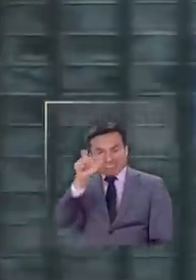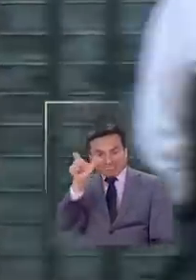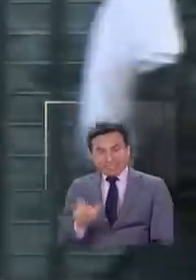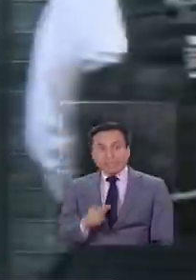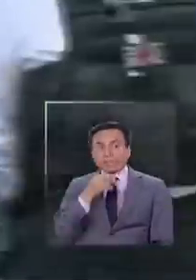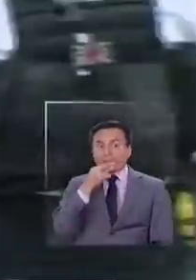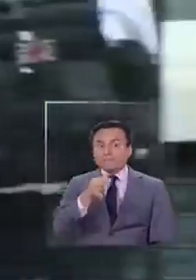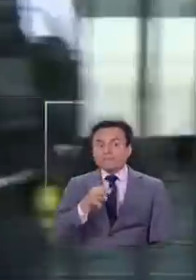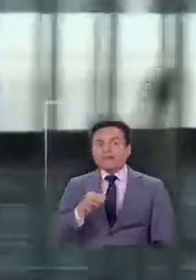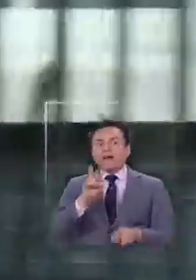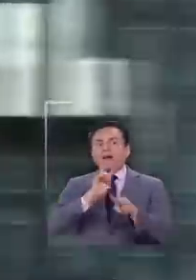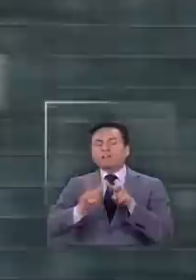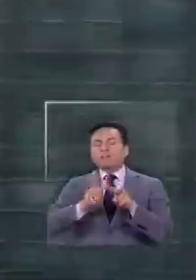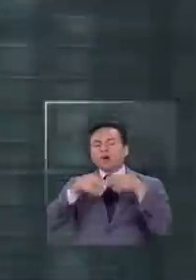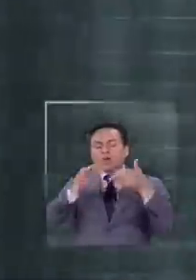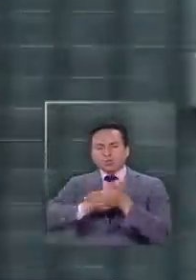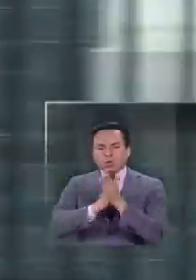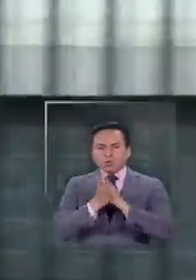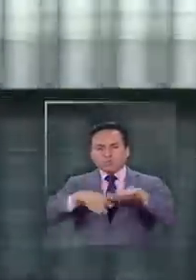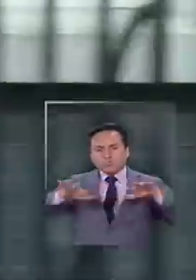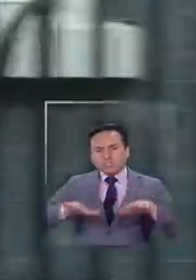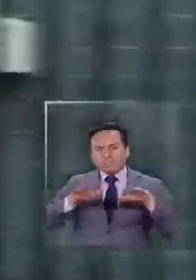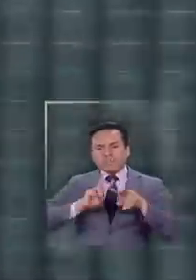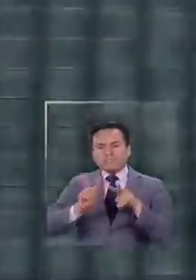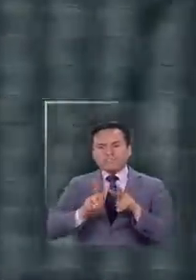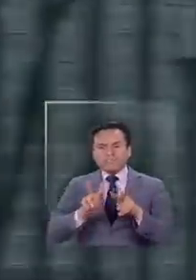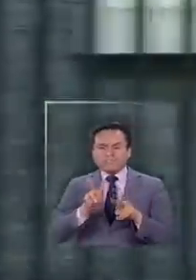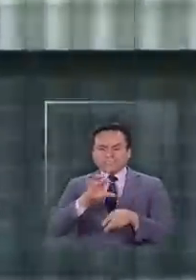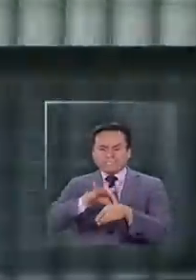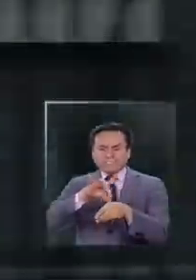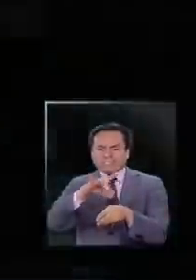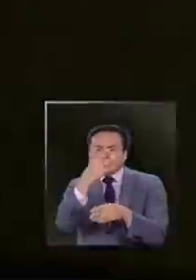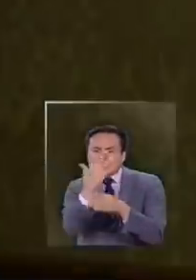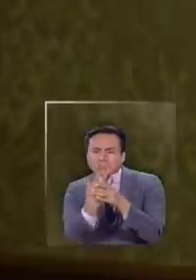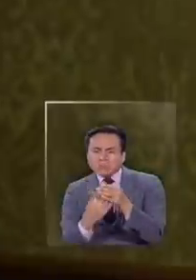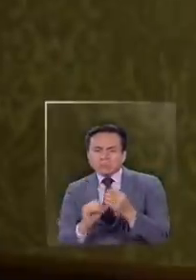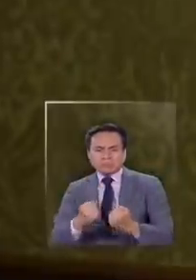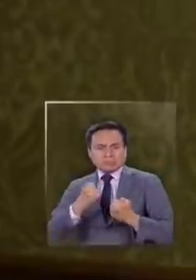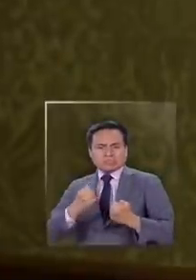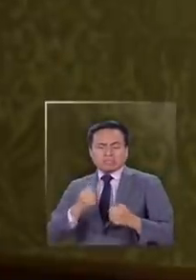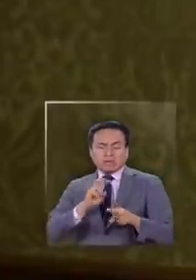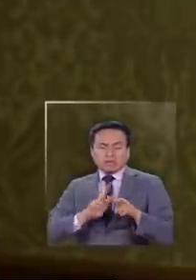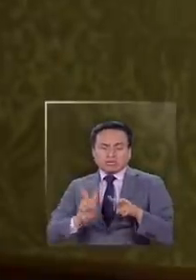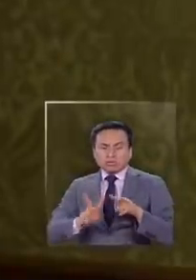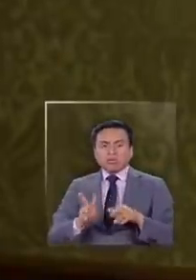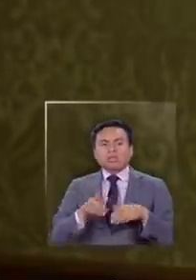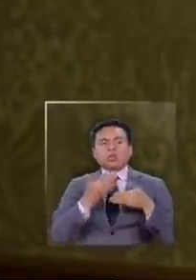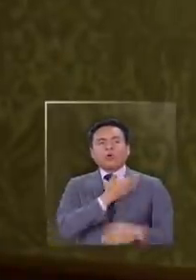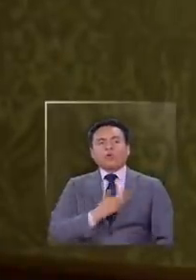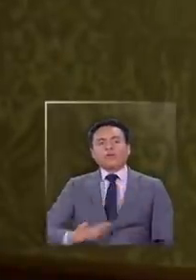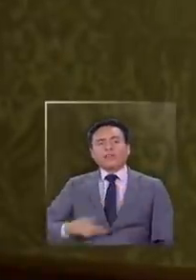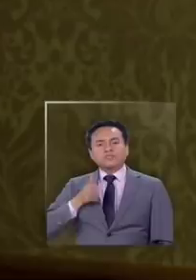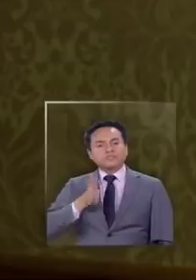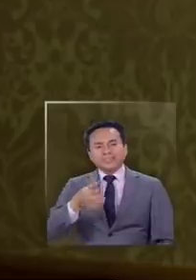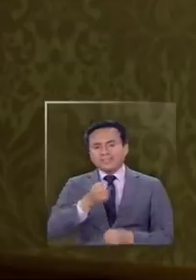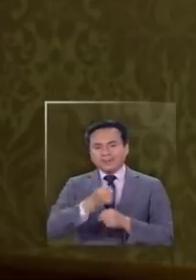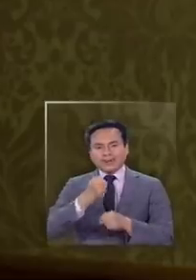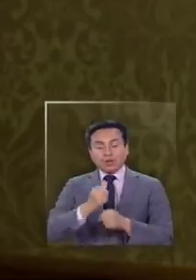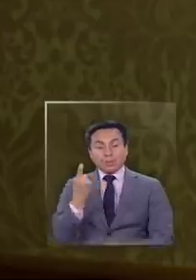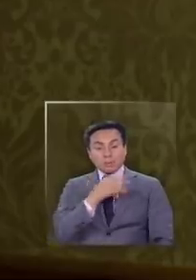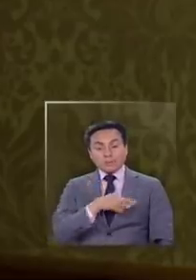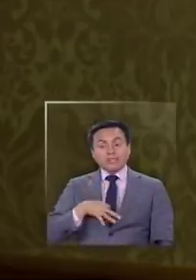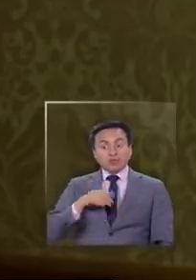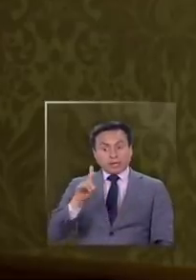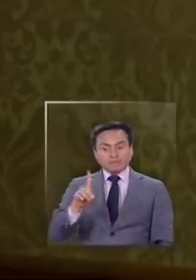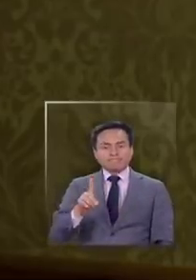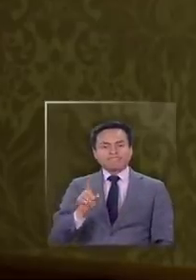quien aseguró que se está haciendo todo lo posible para mejorar su salud. El gobierno va a seguir trabajando. El primer ministro